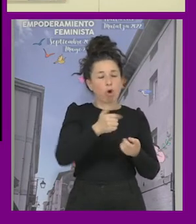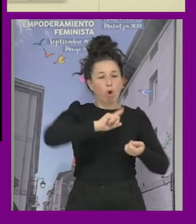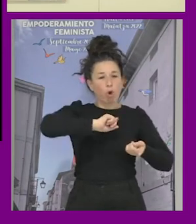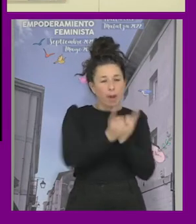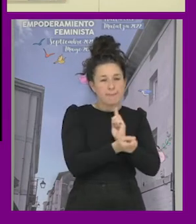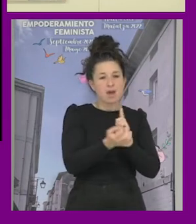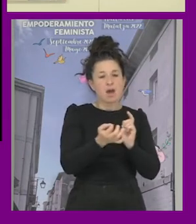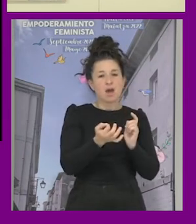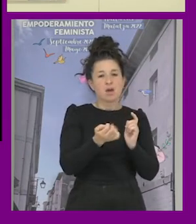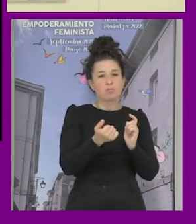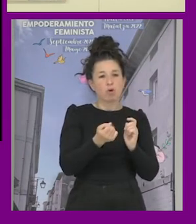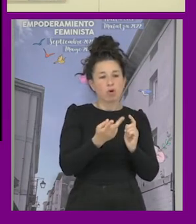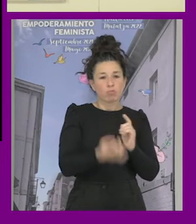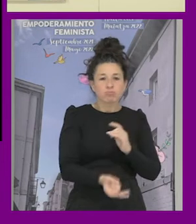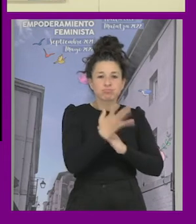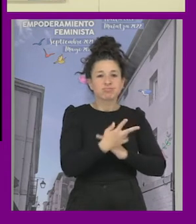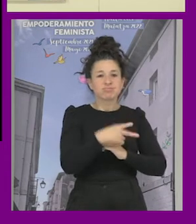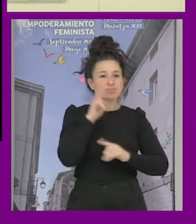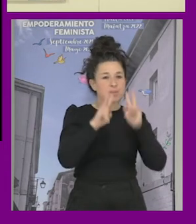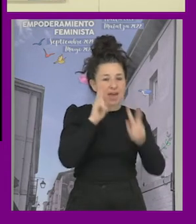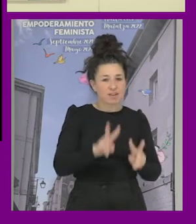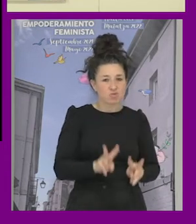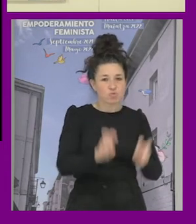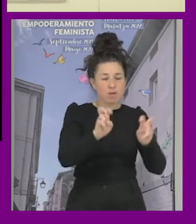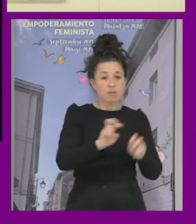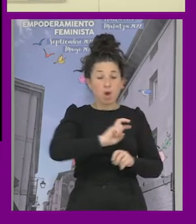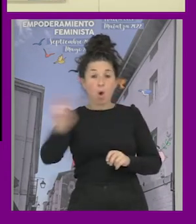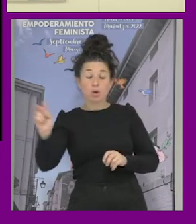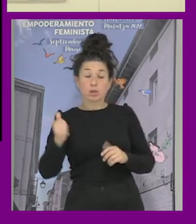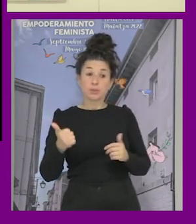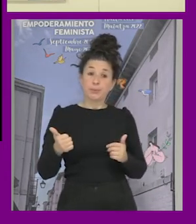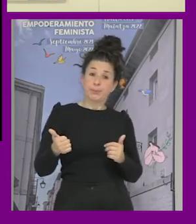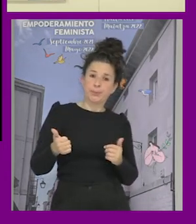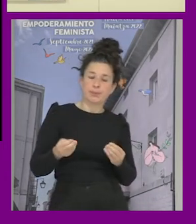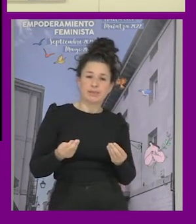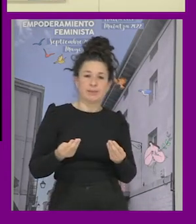generar nuevas nuevas miradas mientras que otras recibieron con